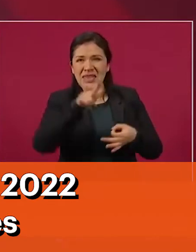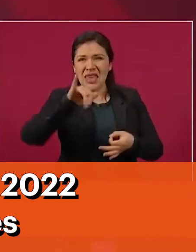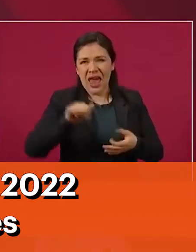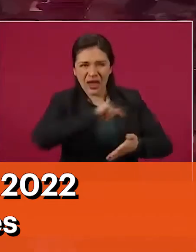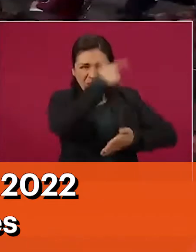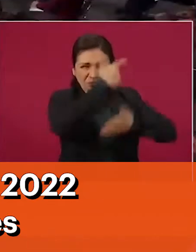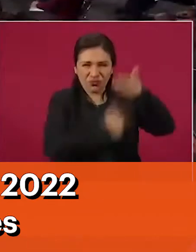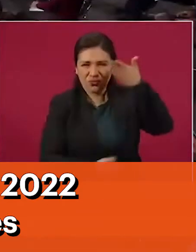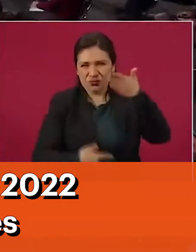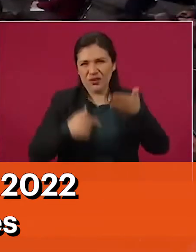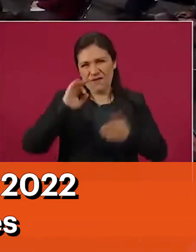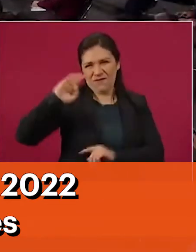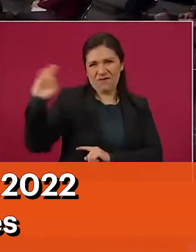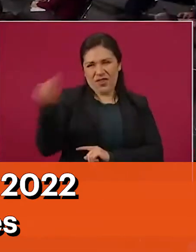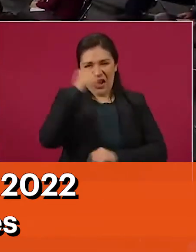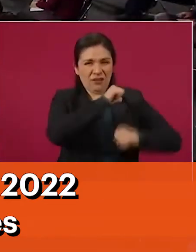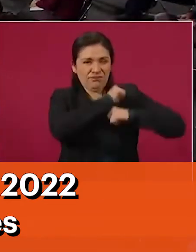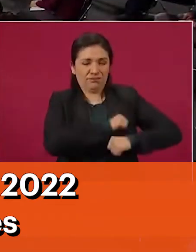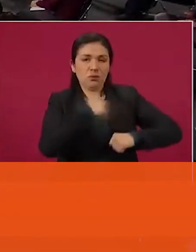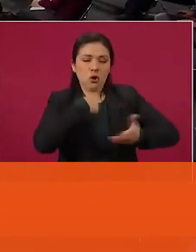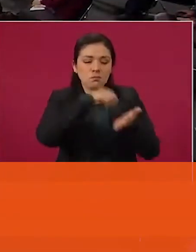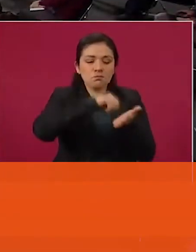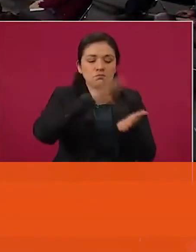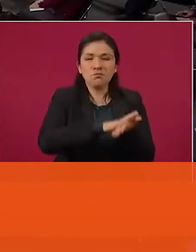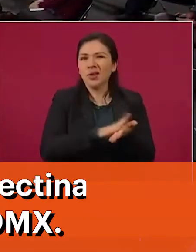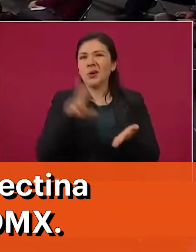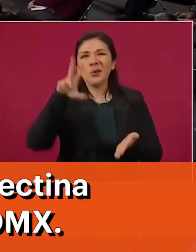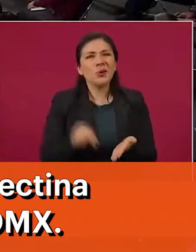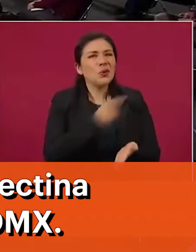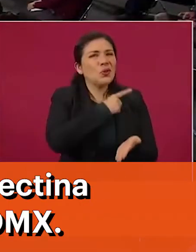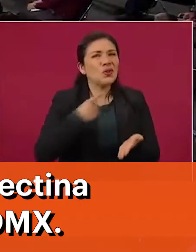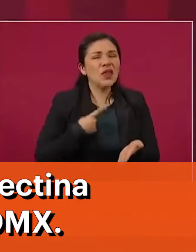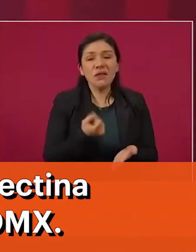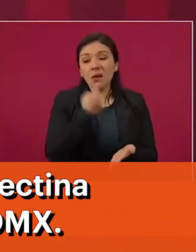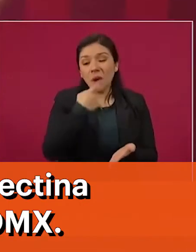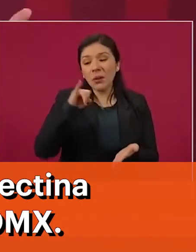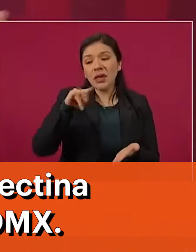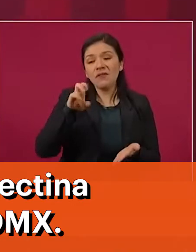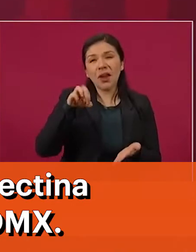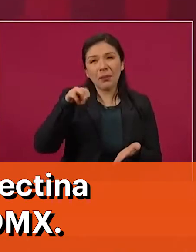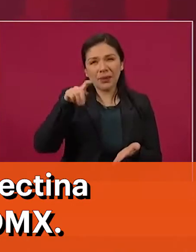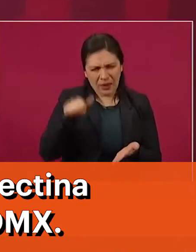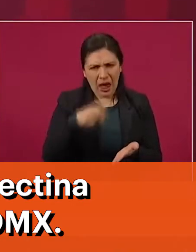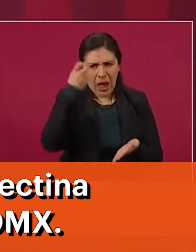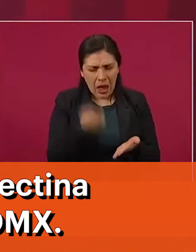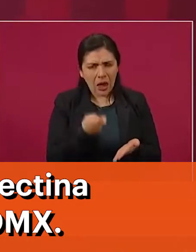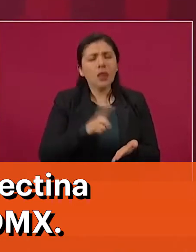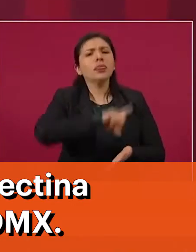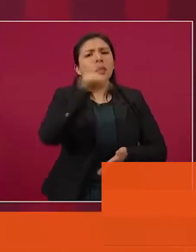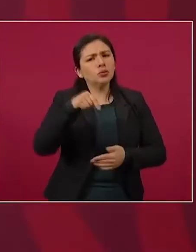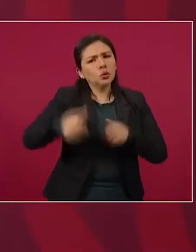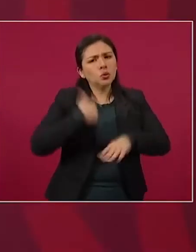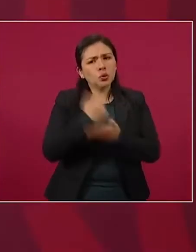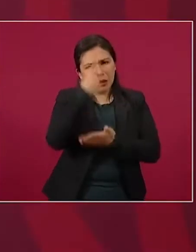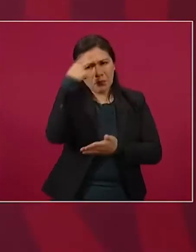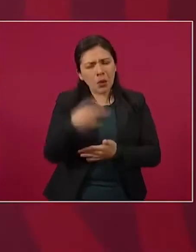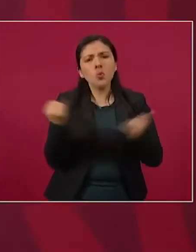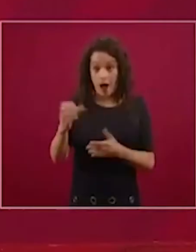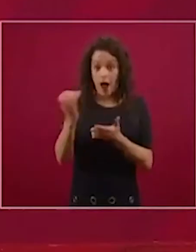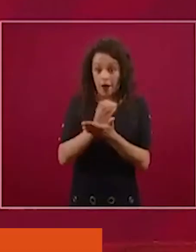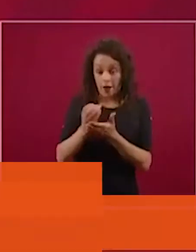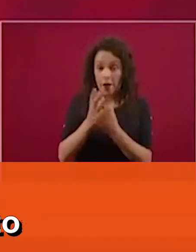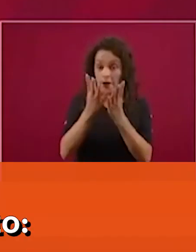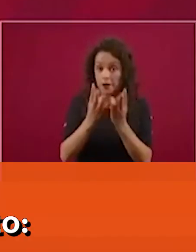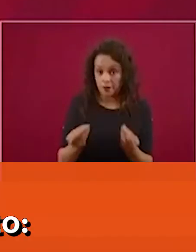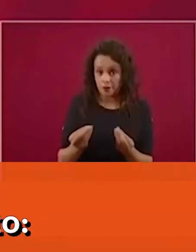clínica federal, en donde establecimos que no recomendábamos el uso, consistentemente la Ciudad de México también dejó de utilizarlo.